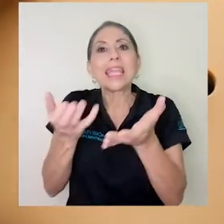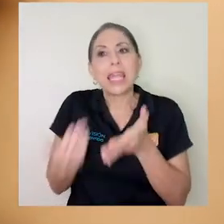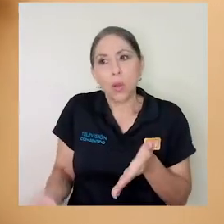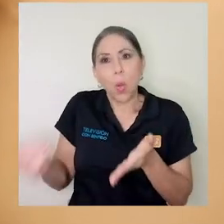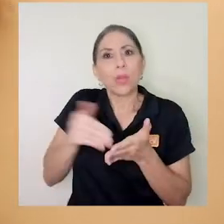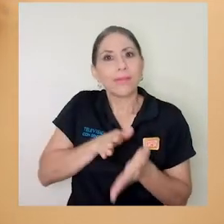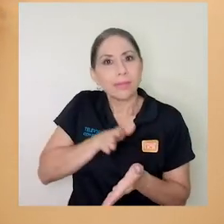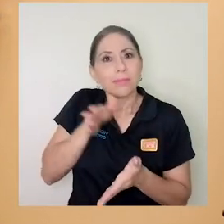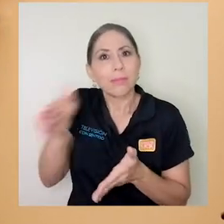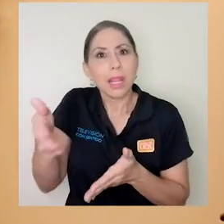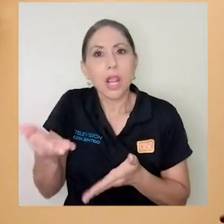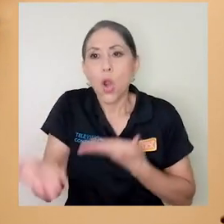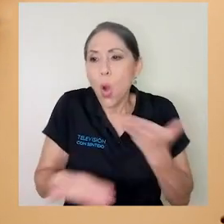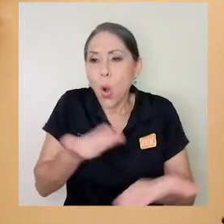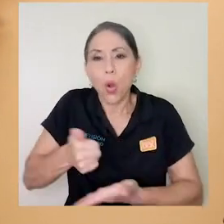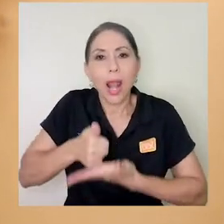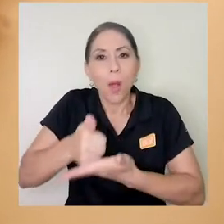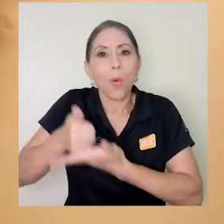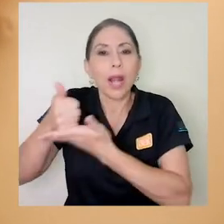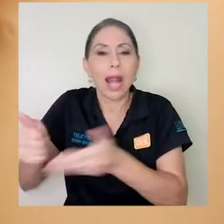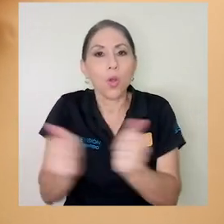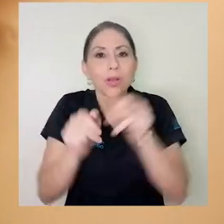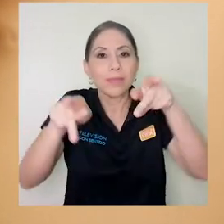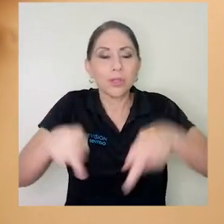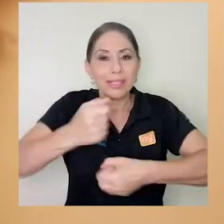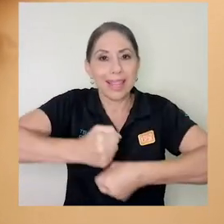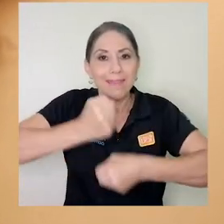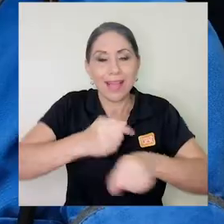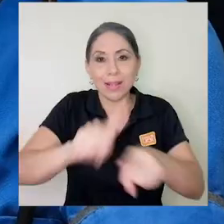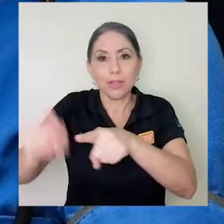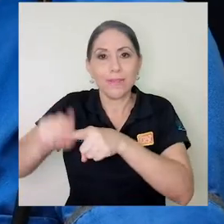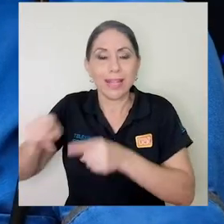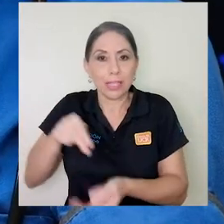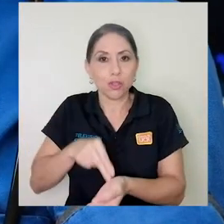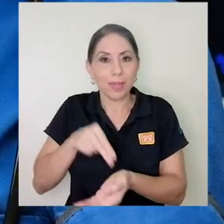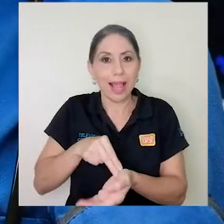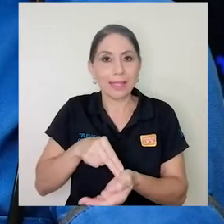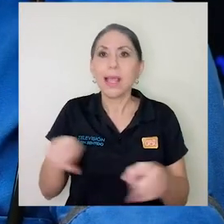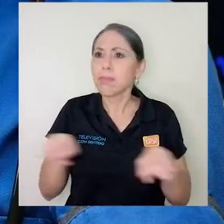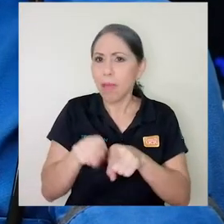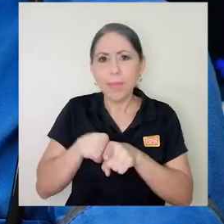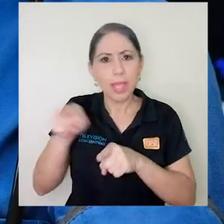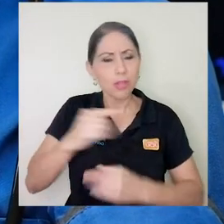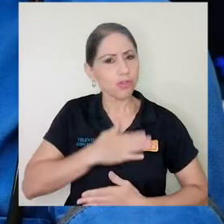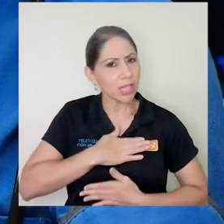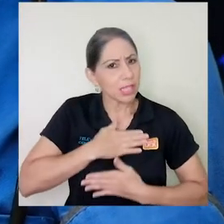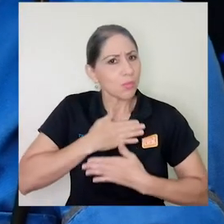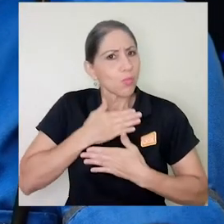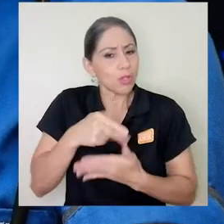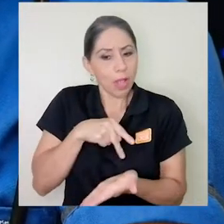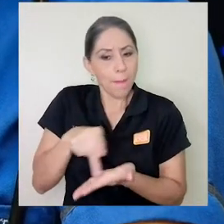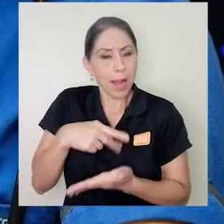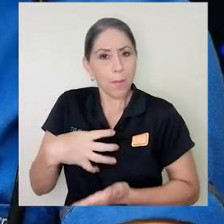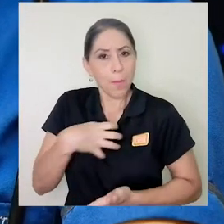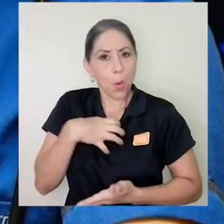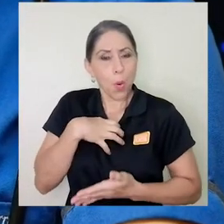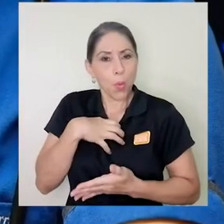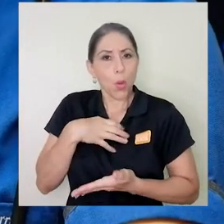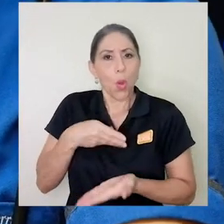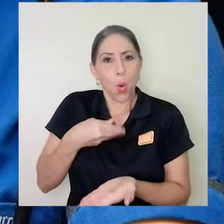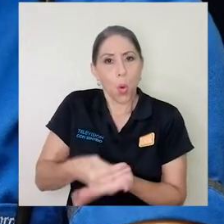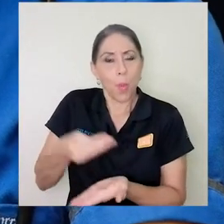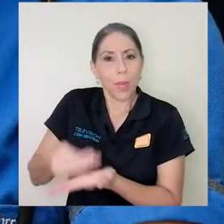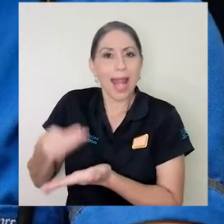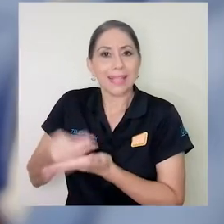volver y colaborar con el personal de los diferentes hospitales. Incluso están dispuestos a costear su equipo de